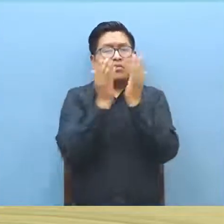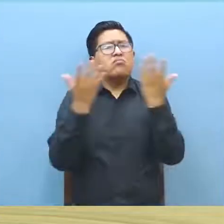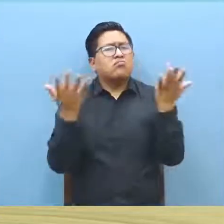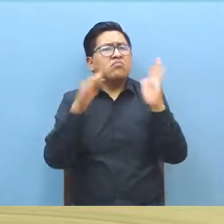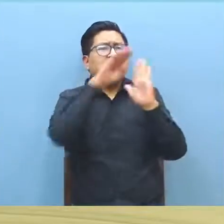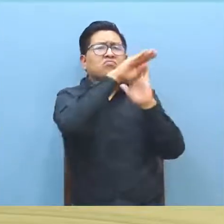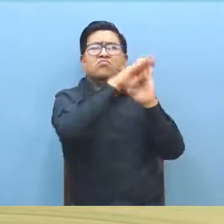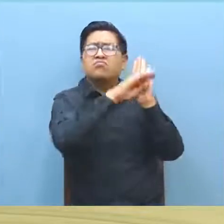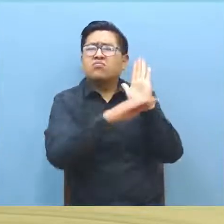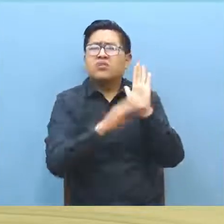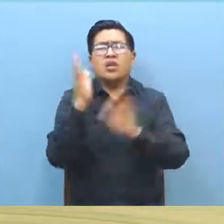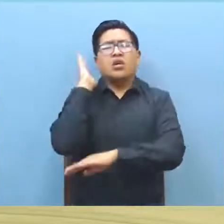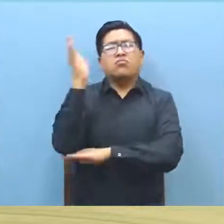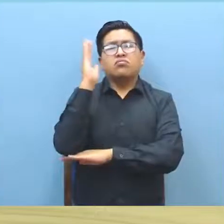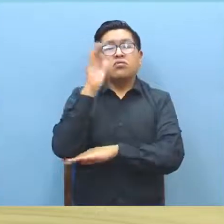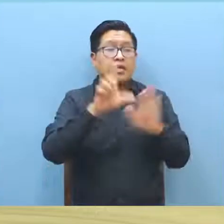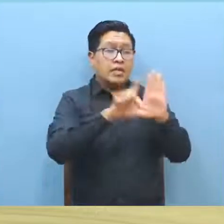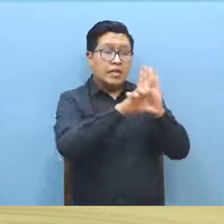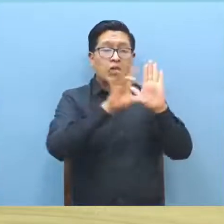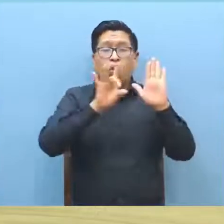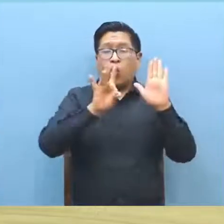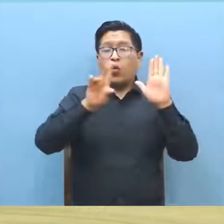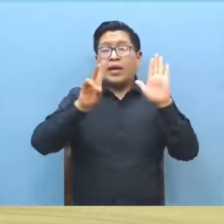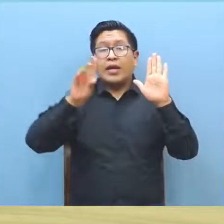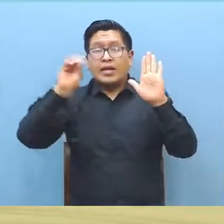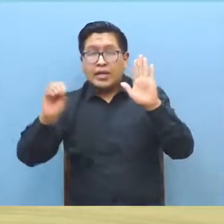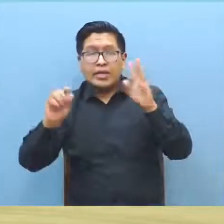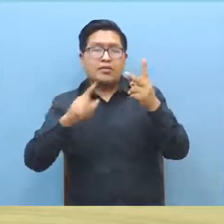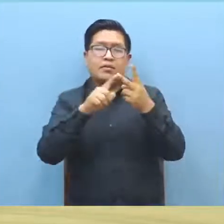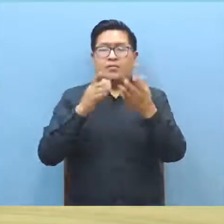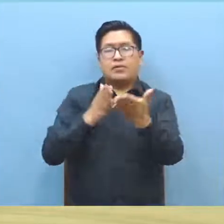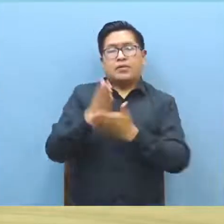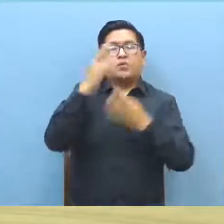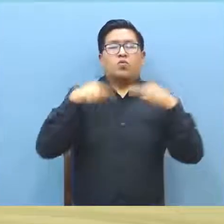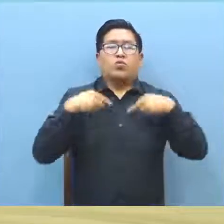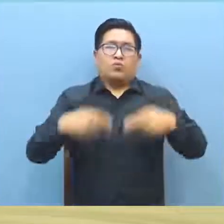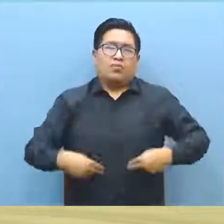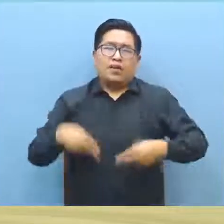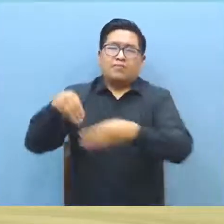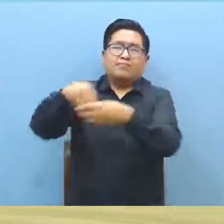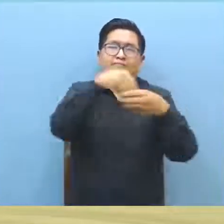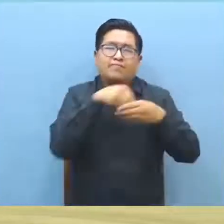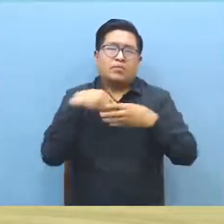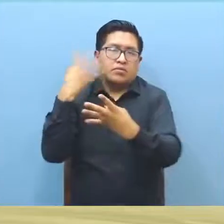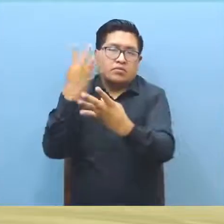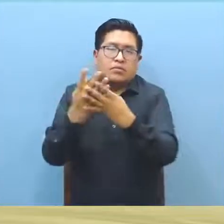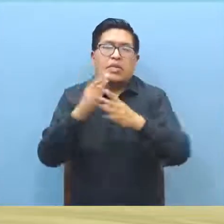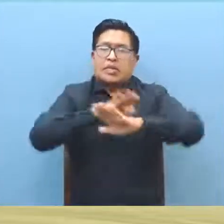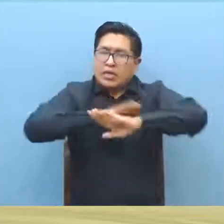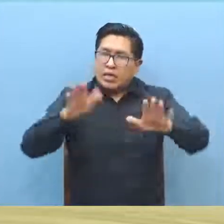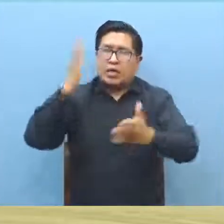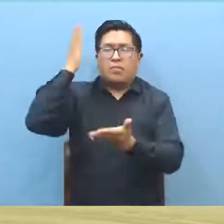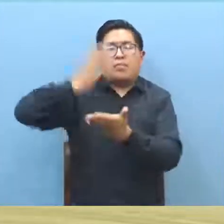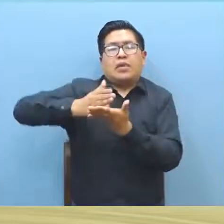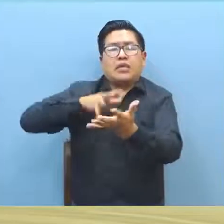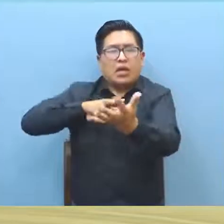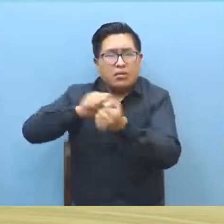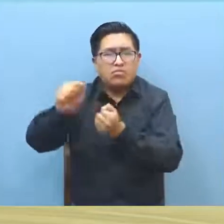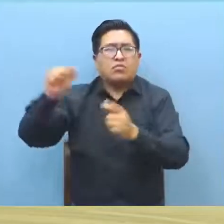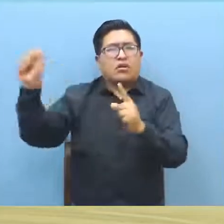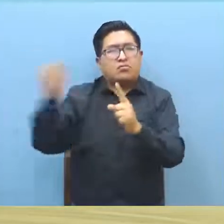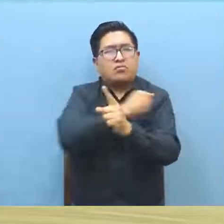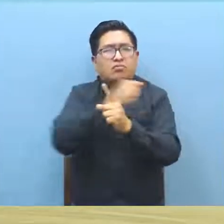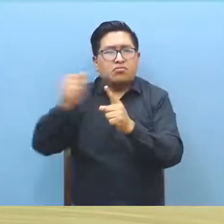desarrolló contenidos referidos a la Ley 870 de la Defensoría del Pueblo y Derechos Humanos de Personas Privadas de Libertad a fin de evitar excesos en el